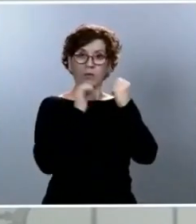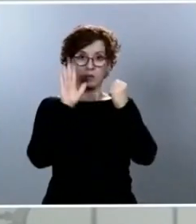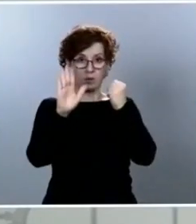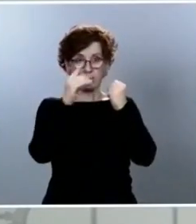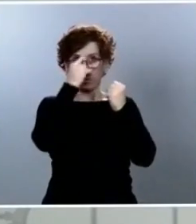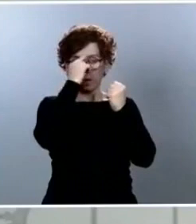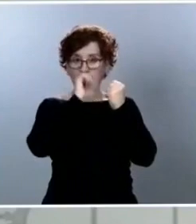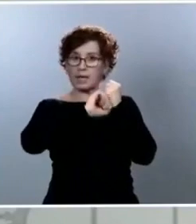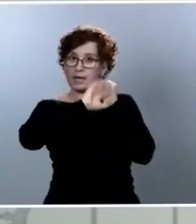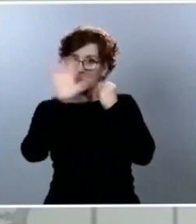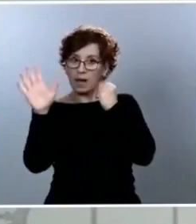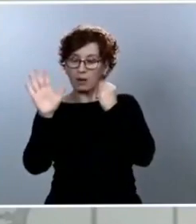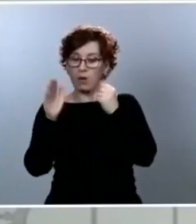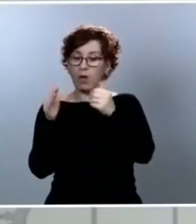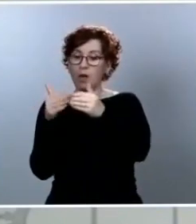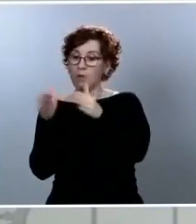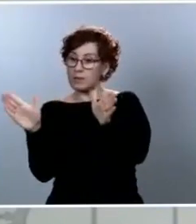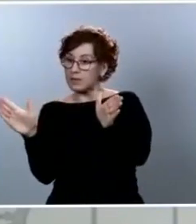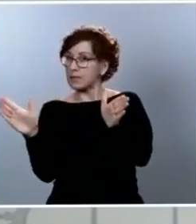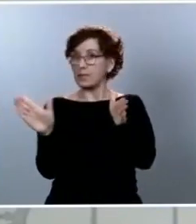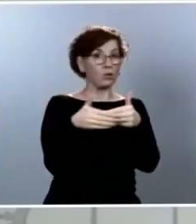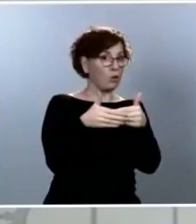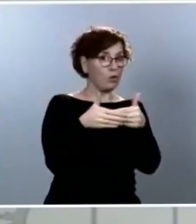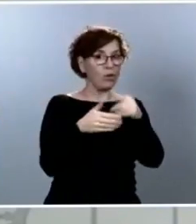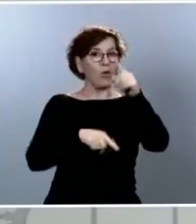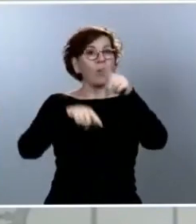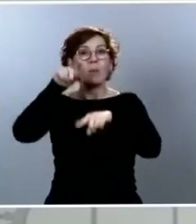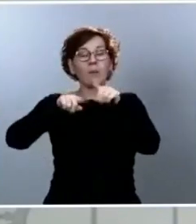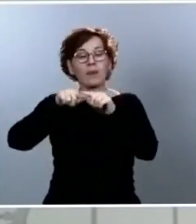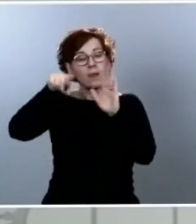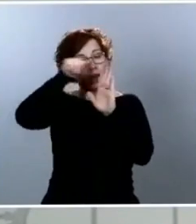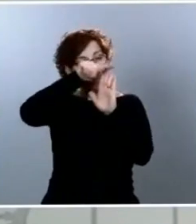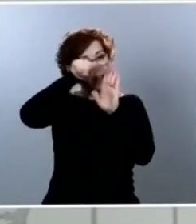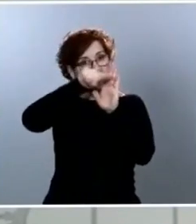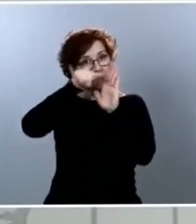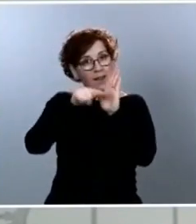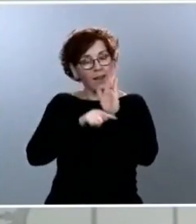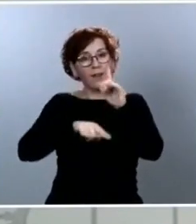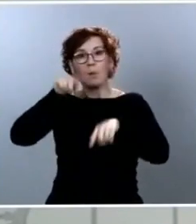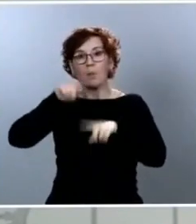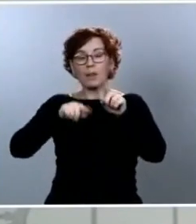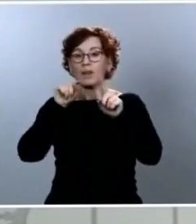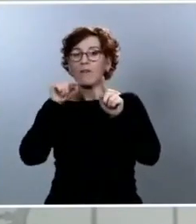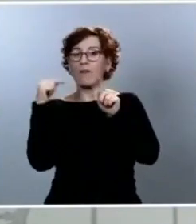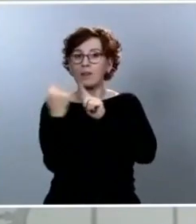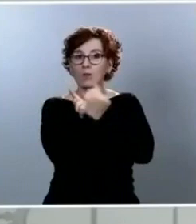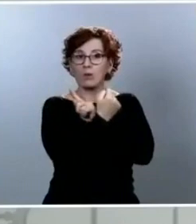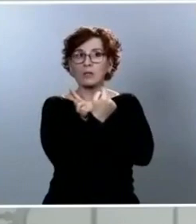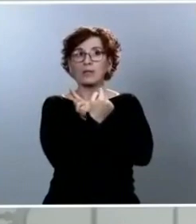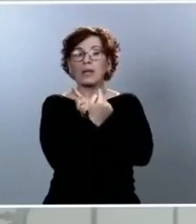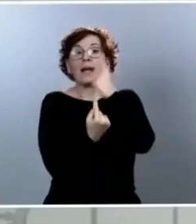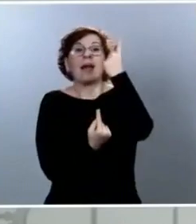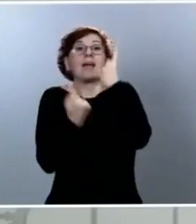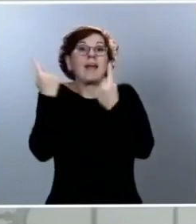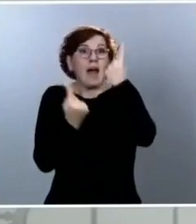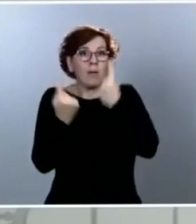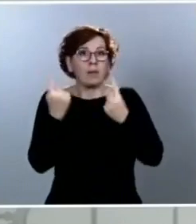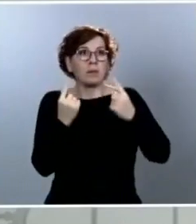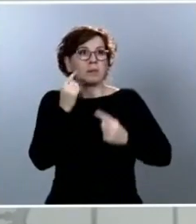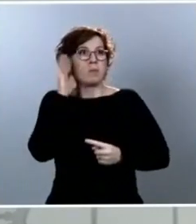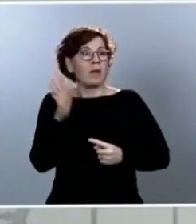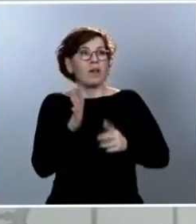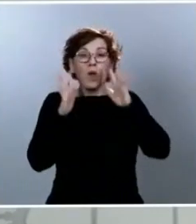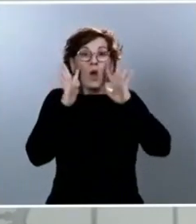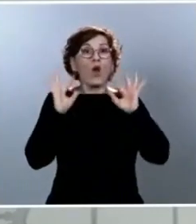parámetros que a lo mejor no resultan, digamos, obvios, pero que hay que poner encima de la mesa. Por ejemplo,